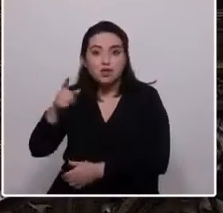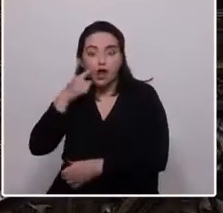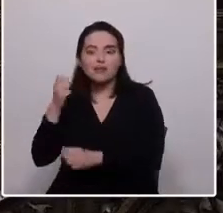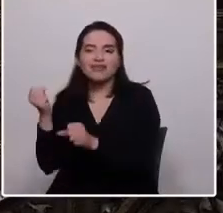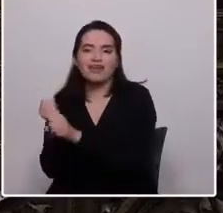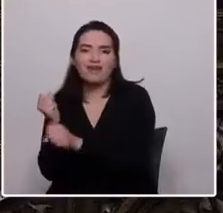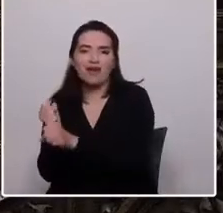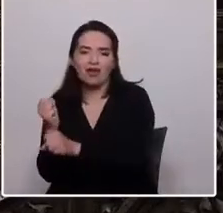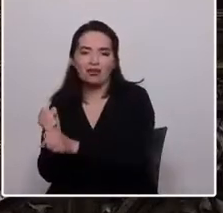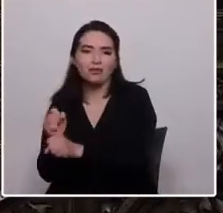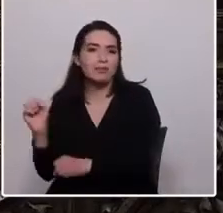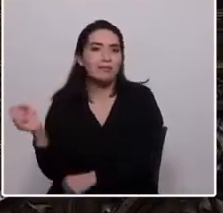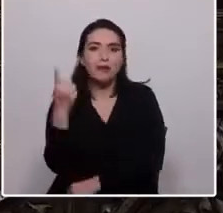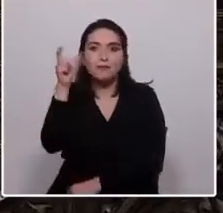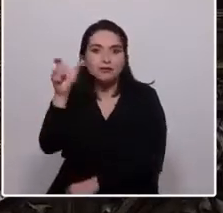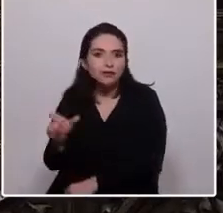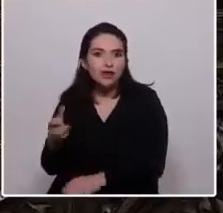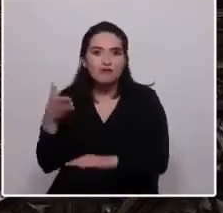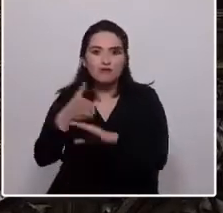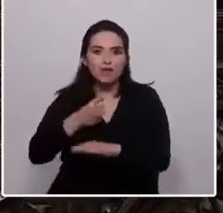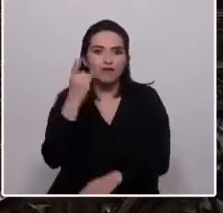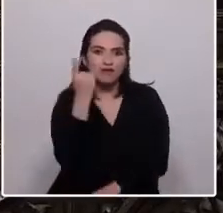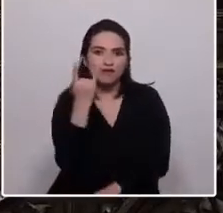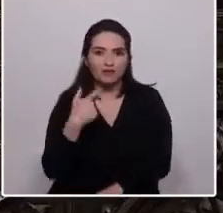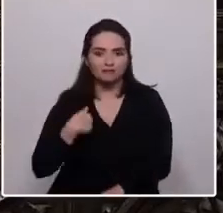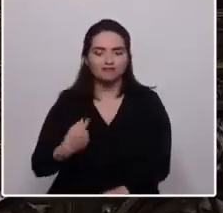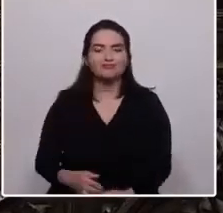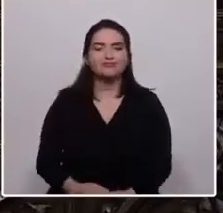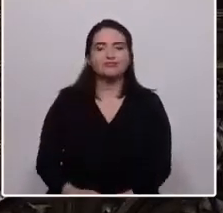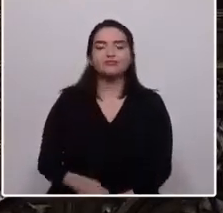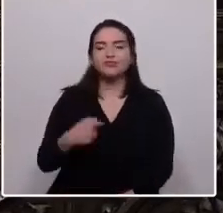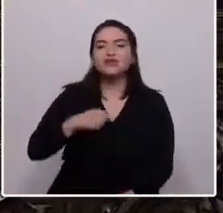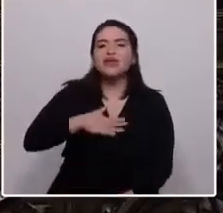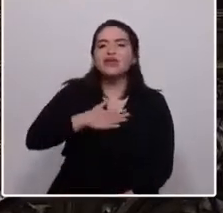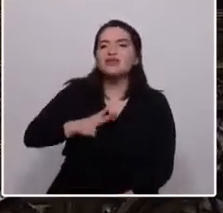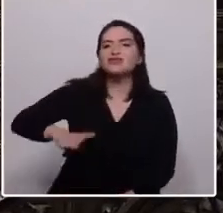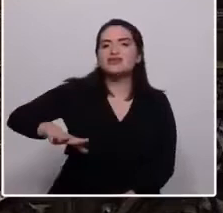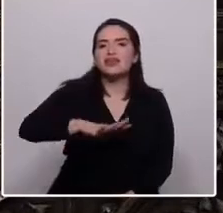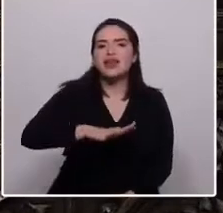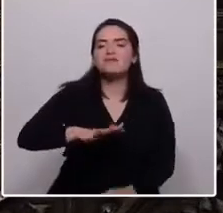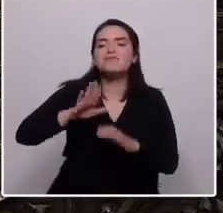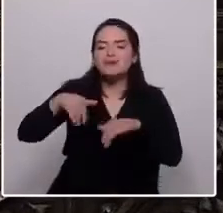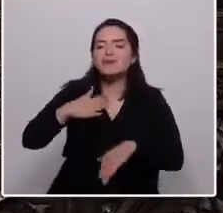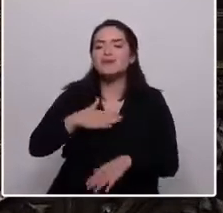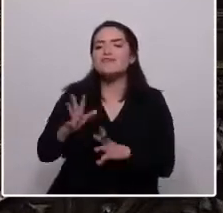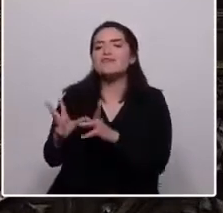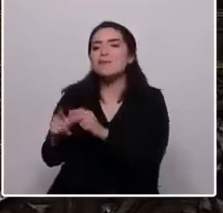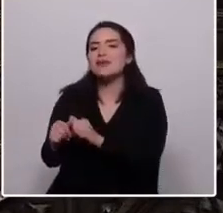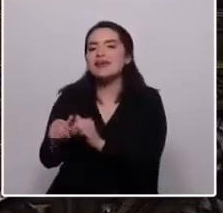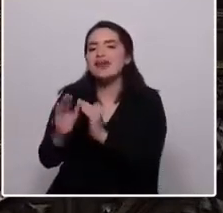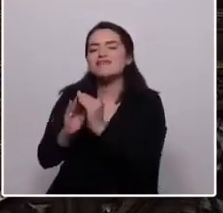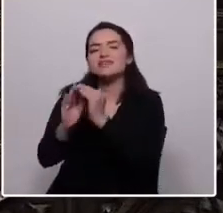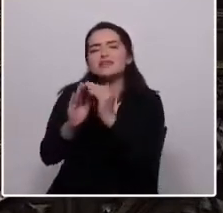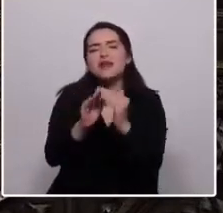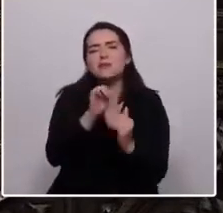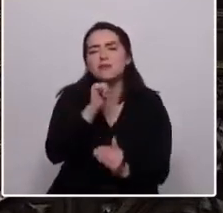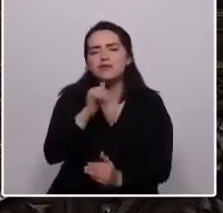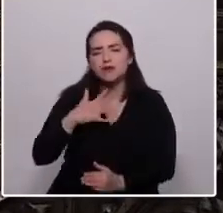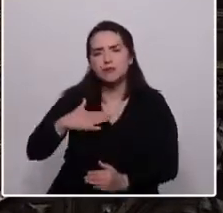que llegó a la universidad. Quiero para la sociedad lo que siempre quise para mi familia y las vecinas pobres de mi población,